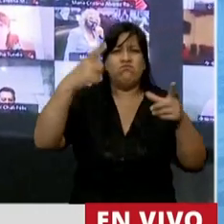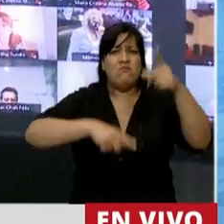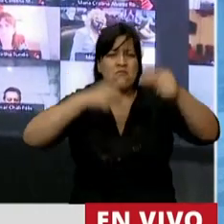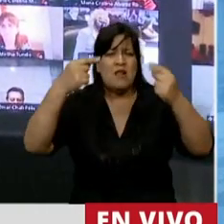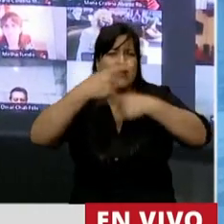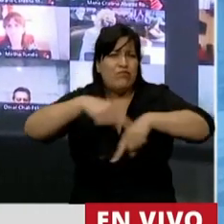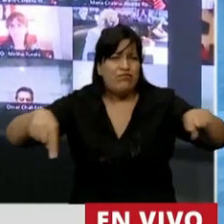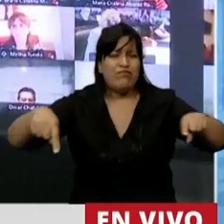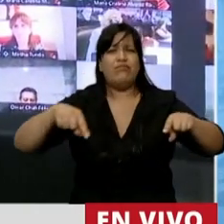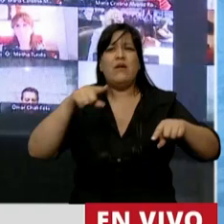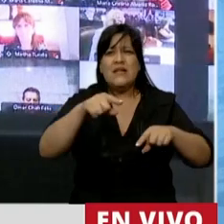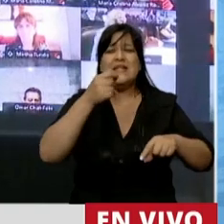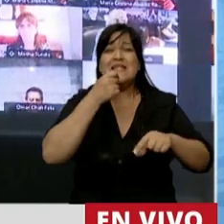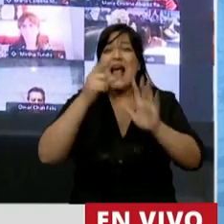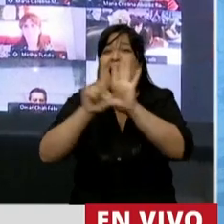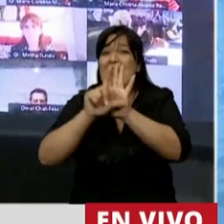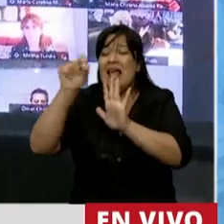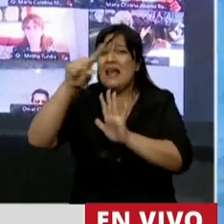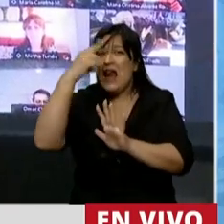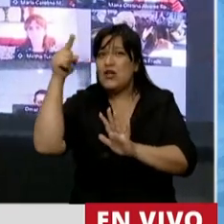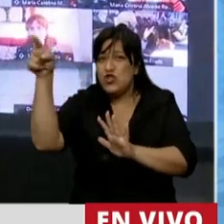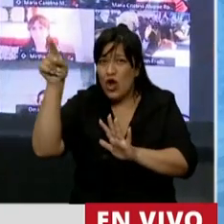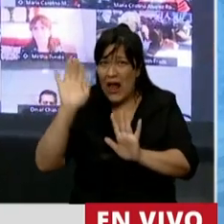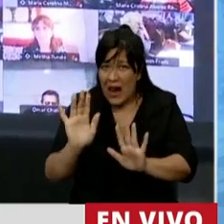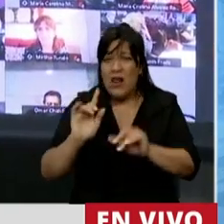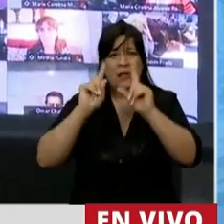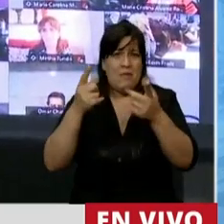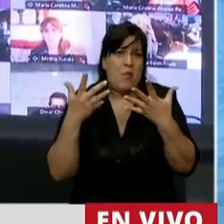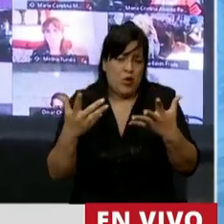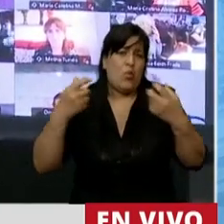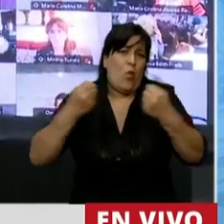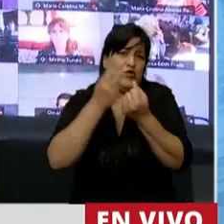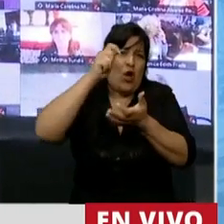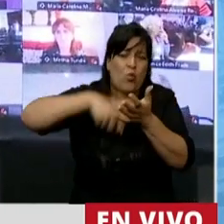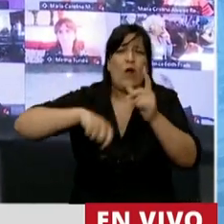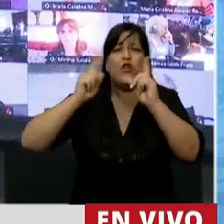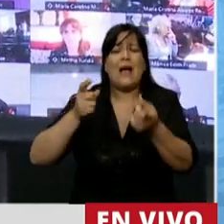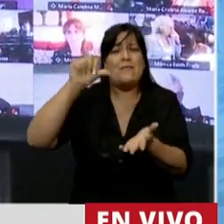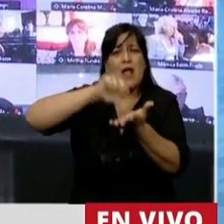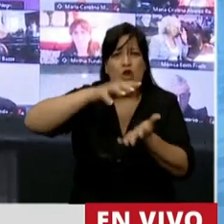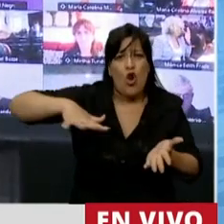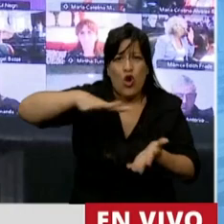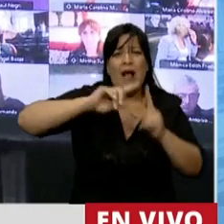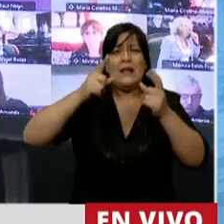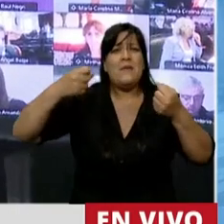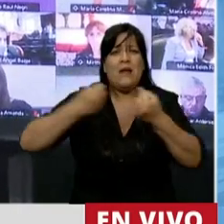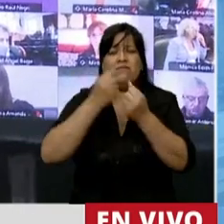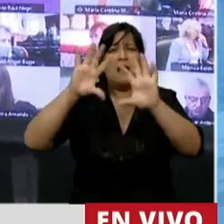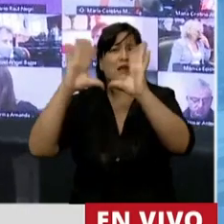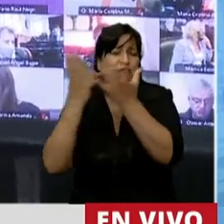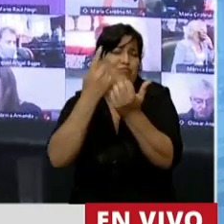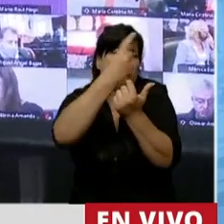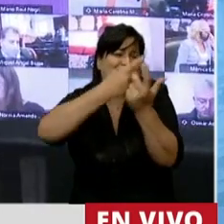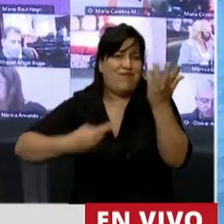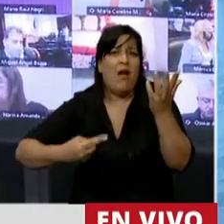particularmente obtengan de las leyes nacionales por supuesto también que tratados y locales como de los tratados internacionales,